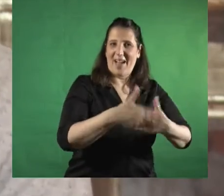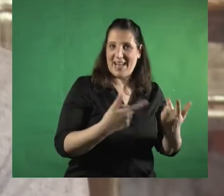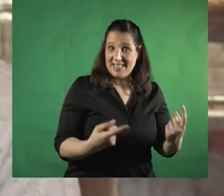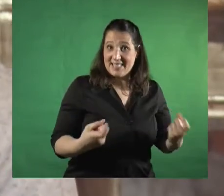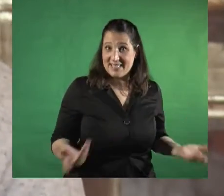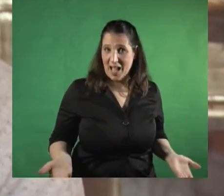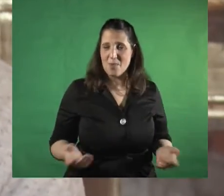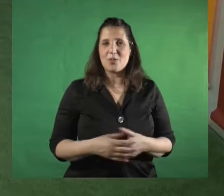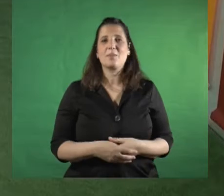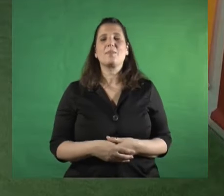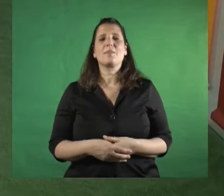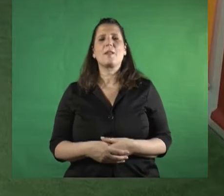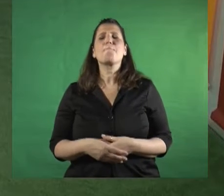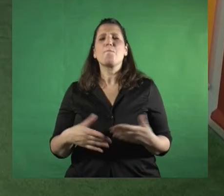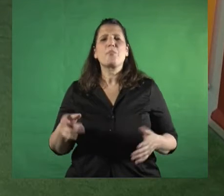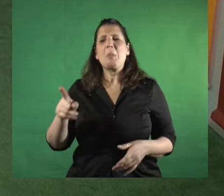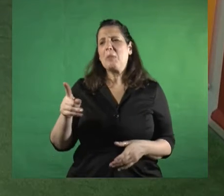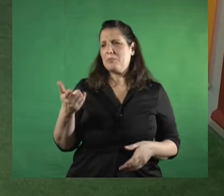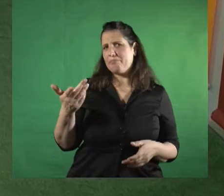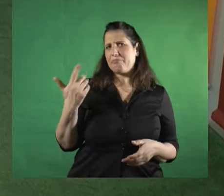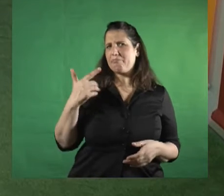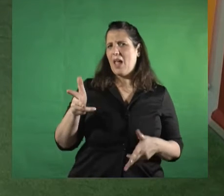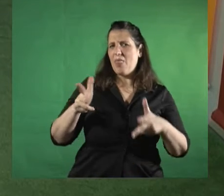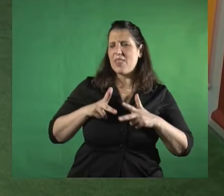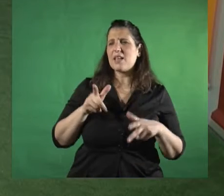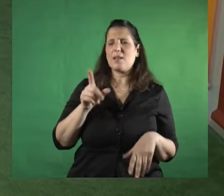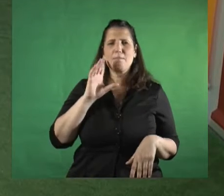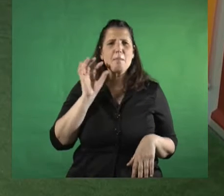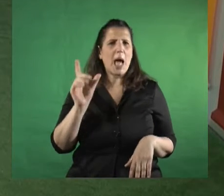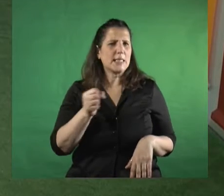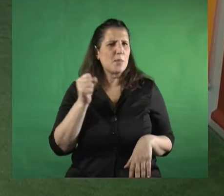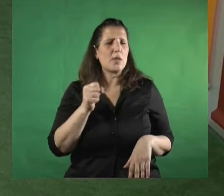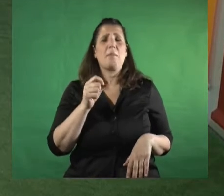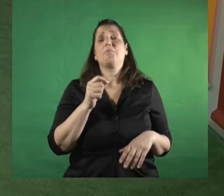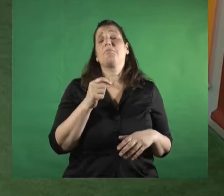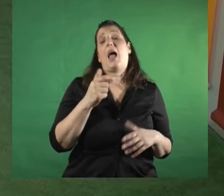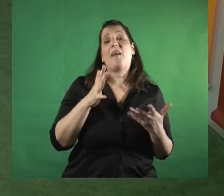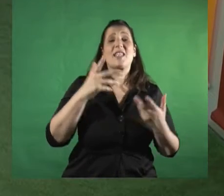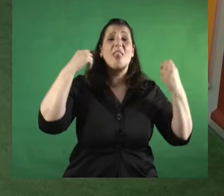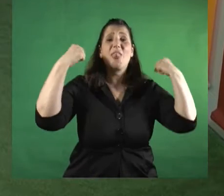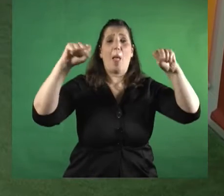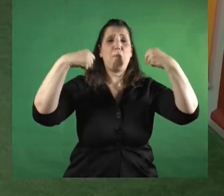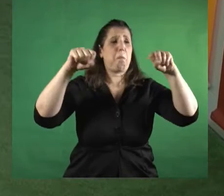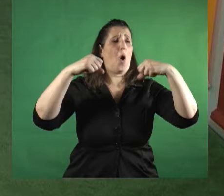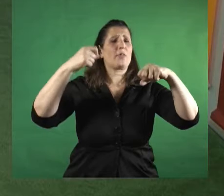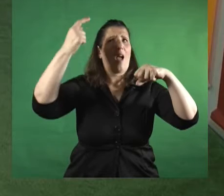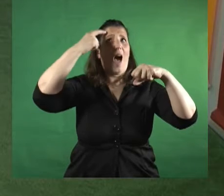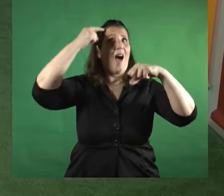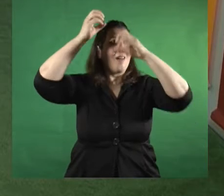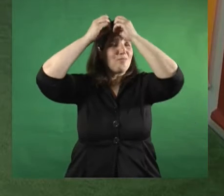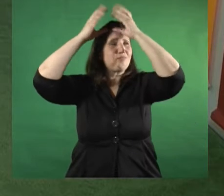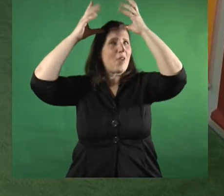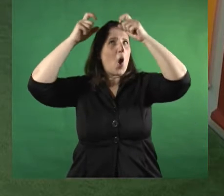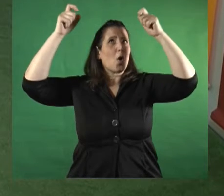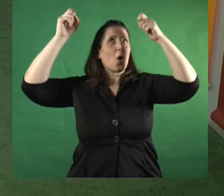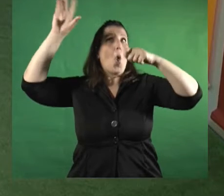más serio bien vos recién dijiste algo me parece importante porque por ahí siempre cuando hablamos de deporte se nos aparece la imagen es de clubes grandes no